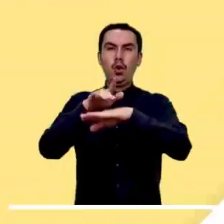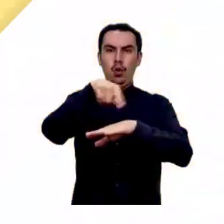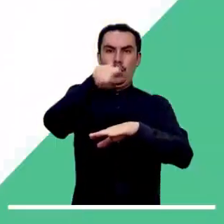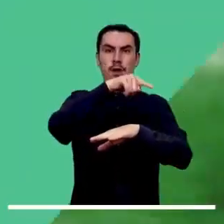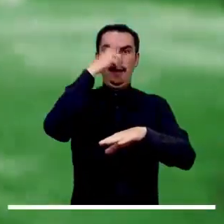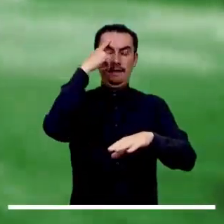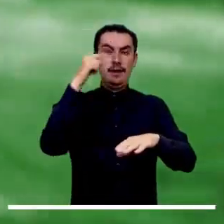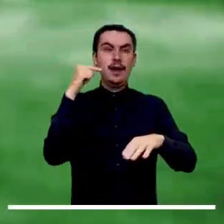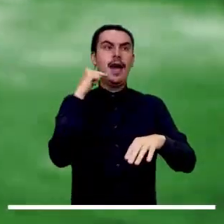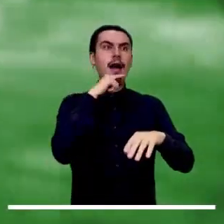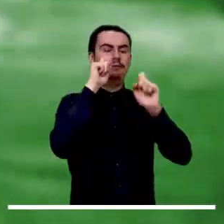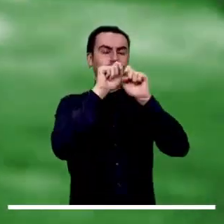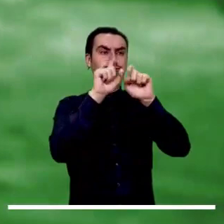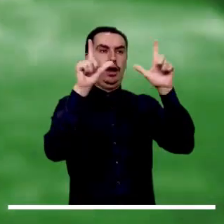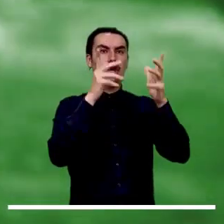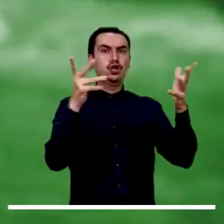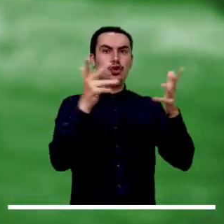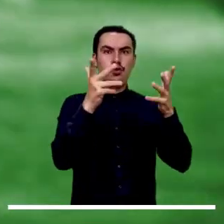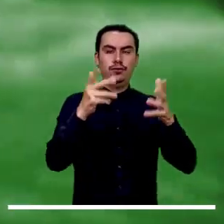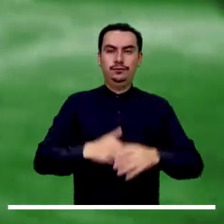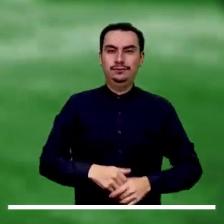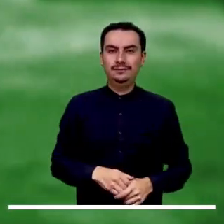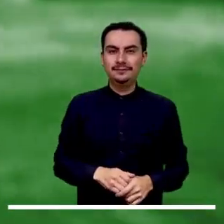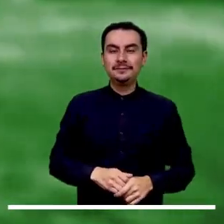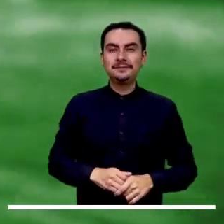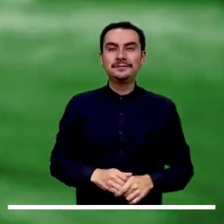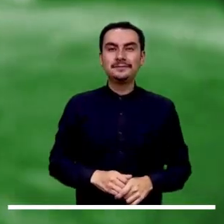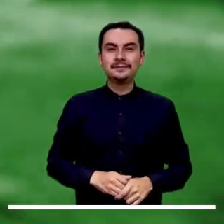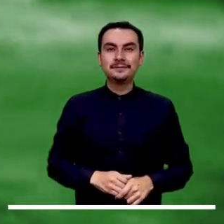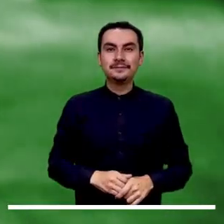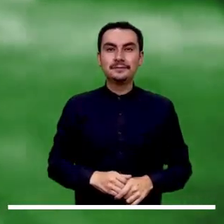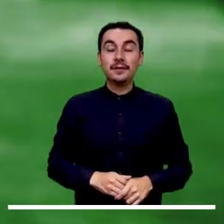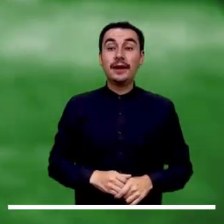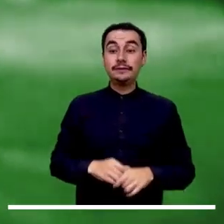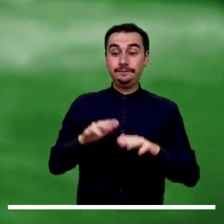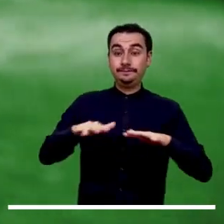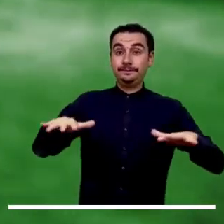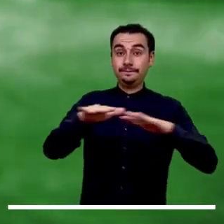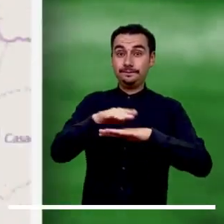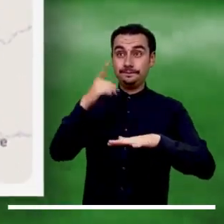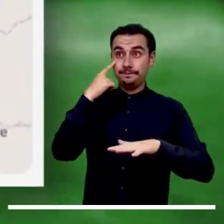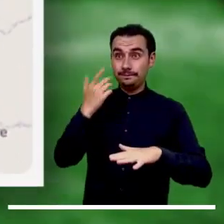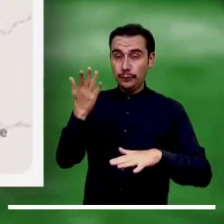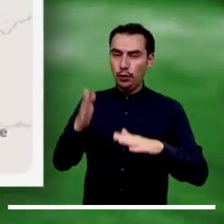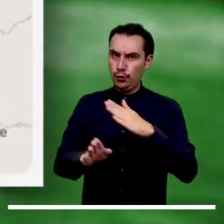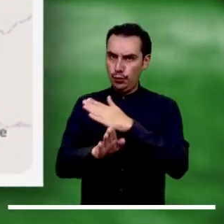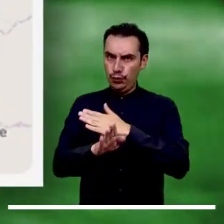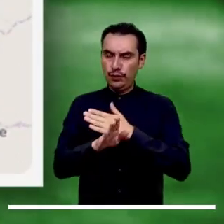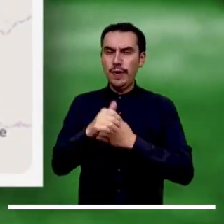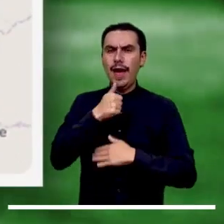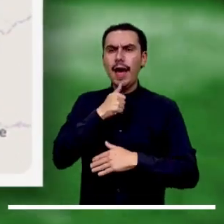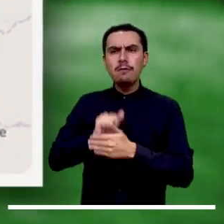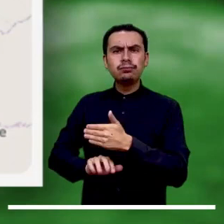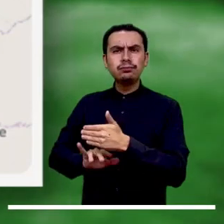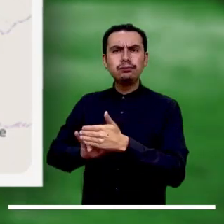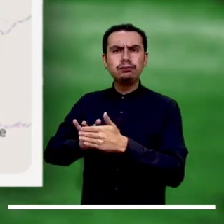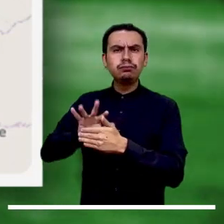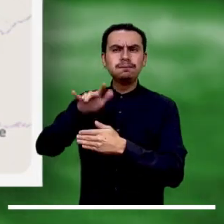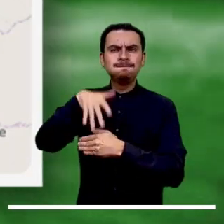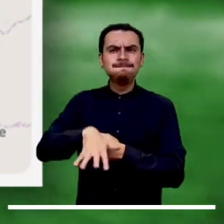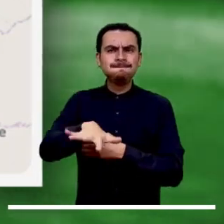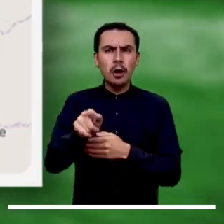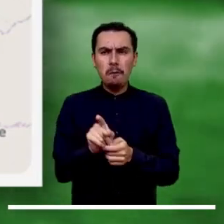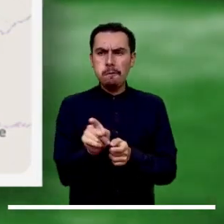A continuación les presentamos las alertas más relevantes de la mañana. Alerta roja por crecientes